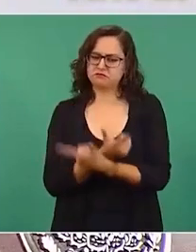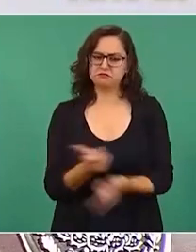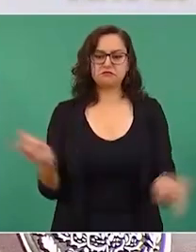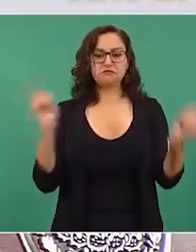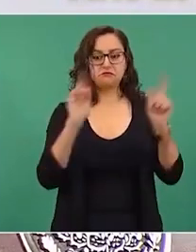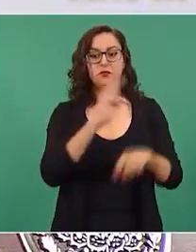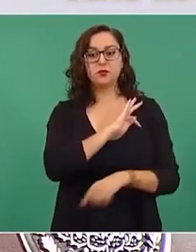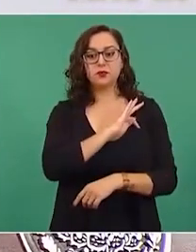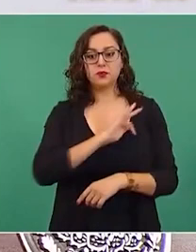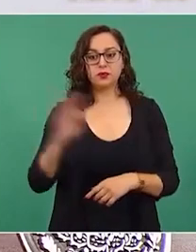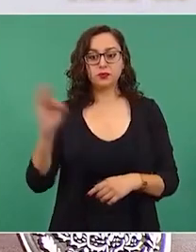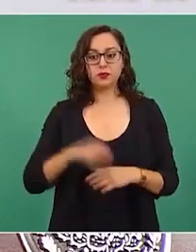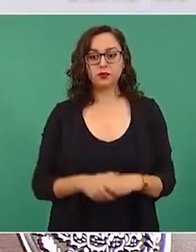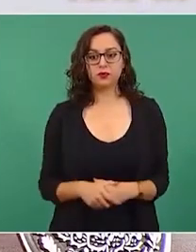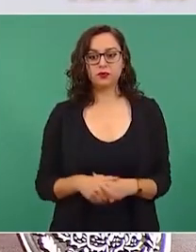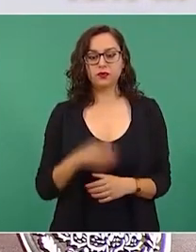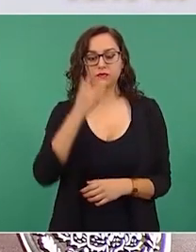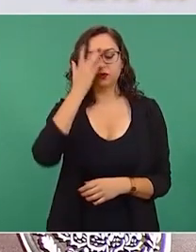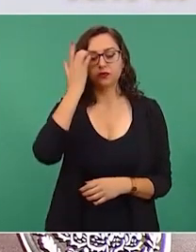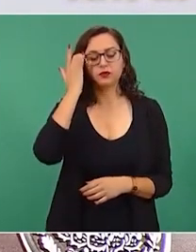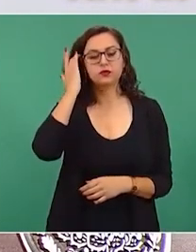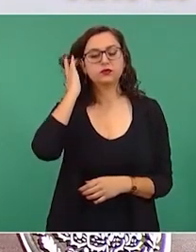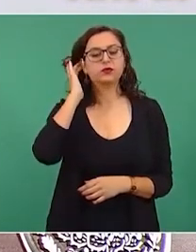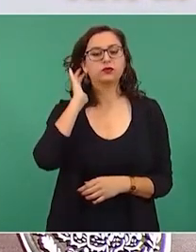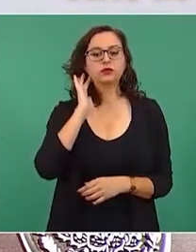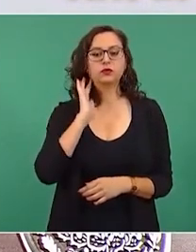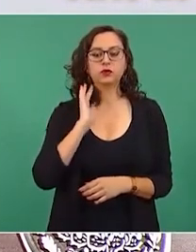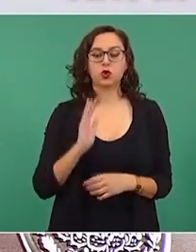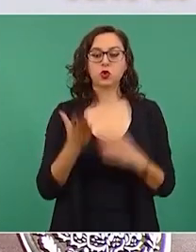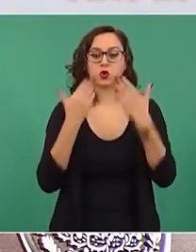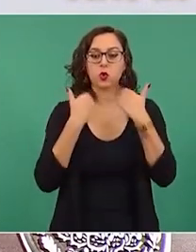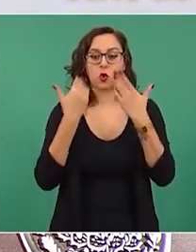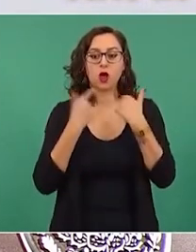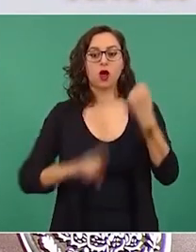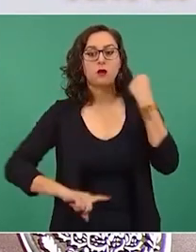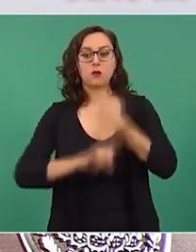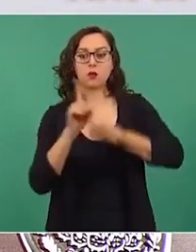y no hay ningún reclamo. Cuando